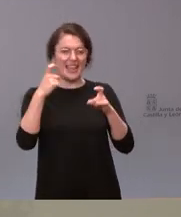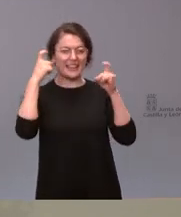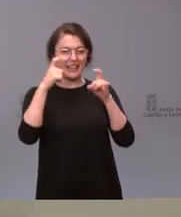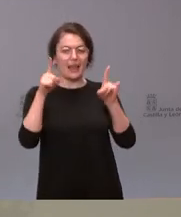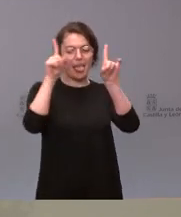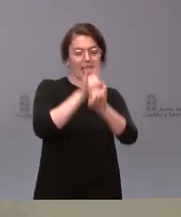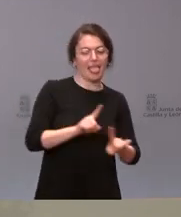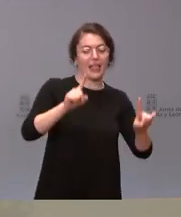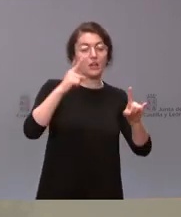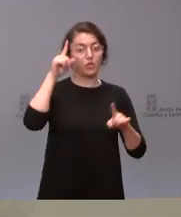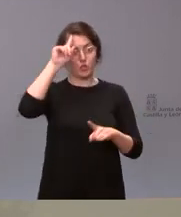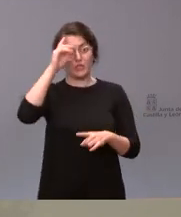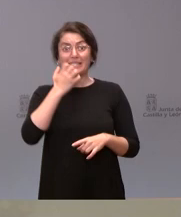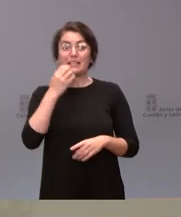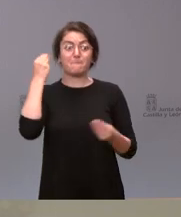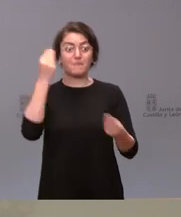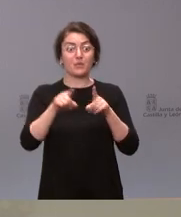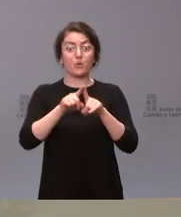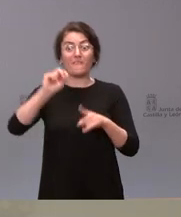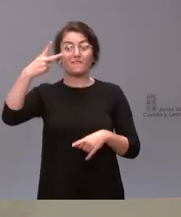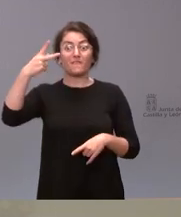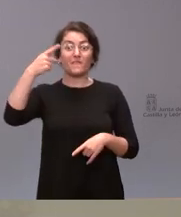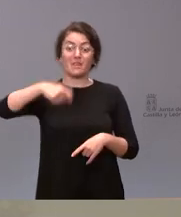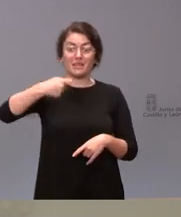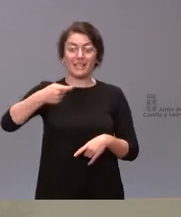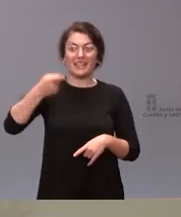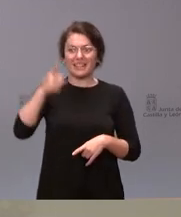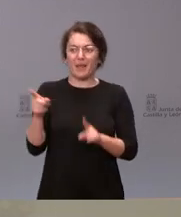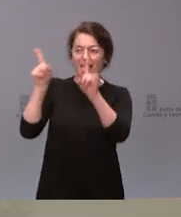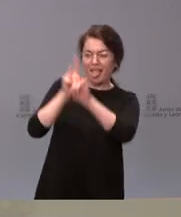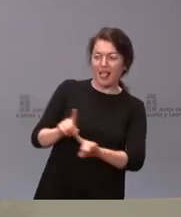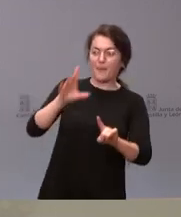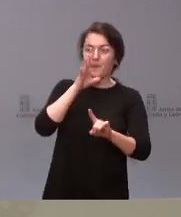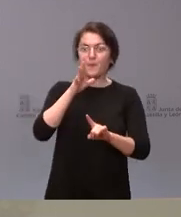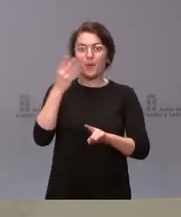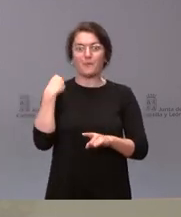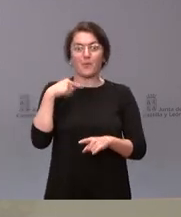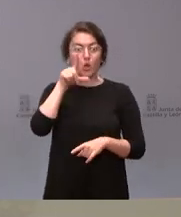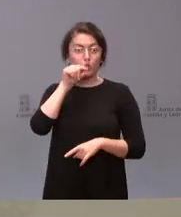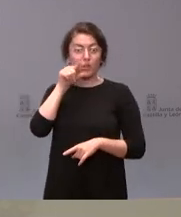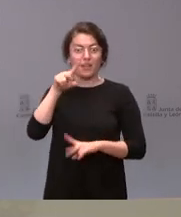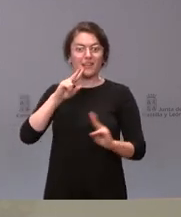cree que el vicepresidente se ha dejado distraer al responder sobre esta norma en Twitter a un miembro del Gobierno.